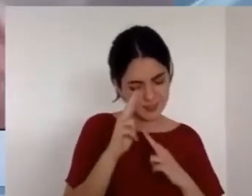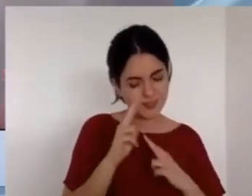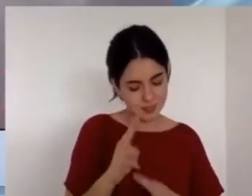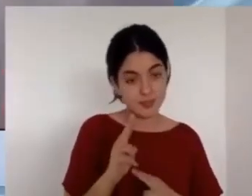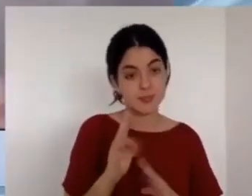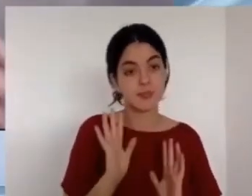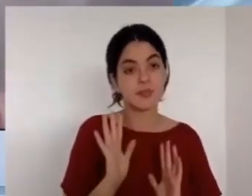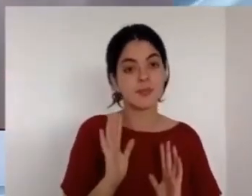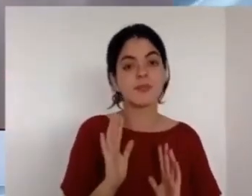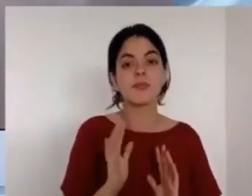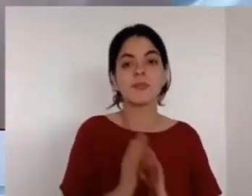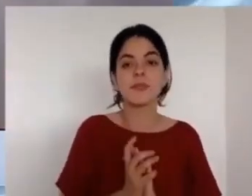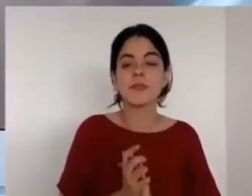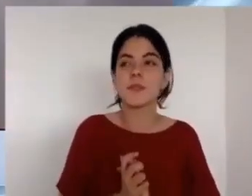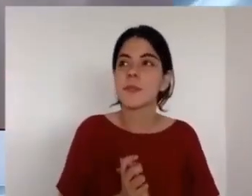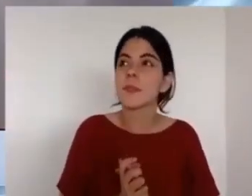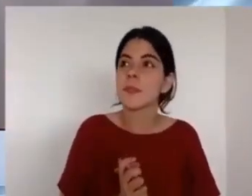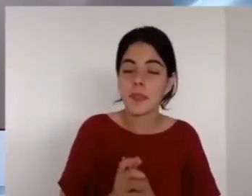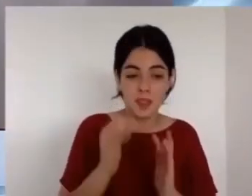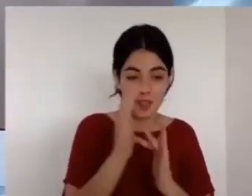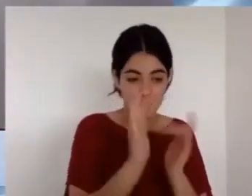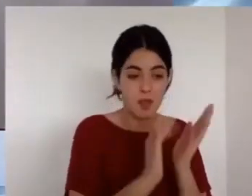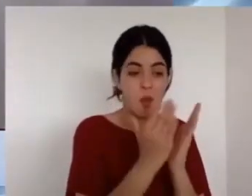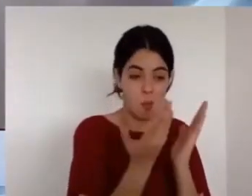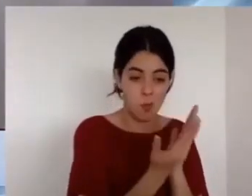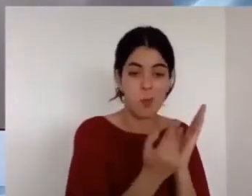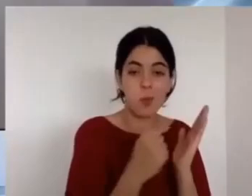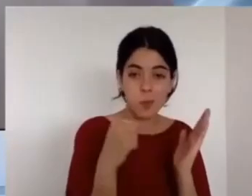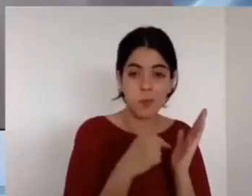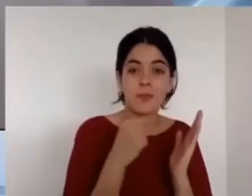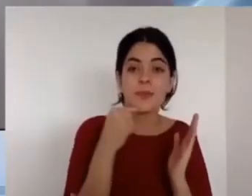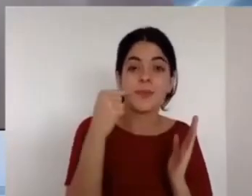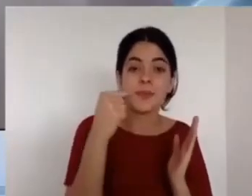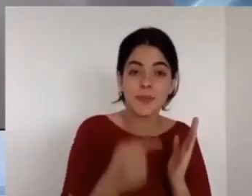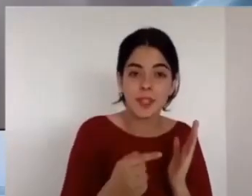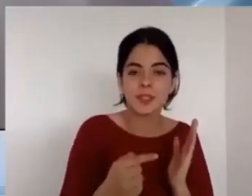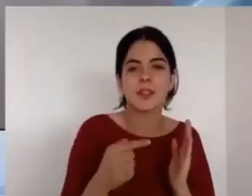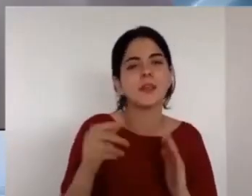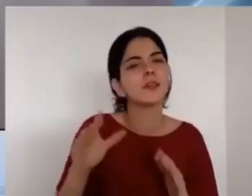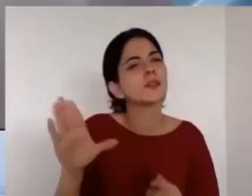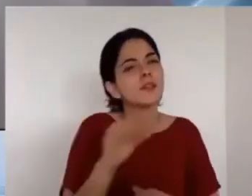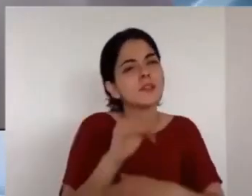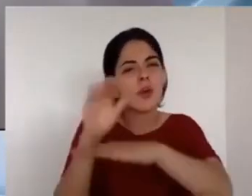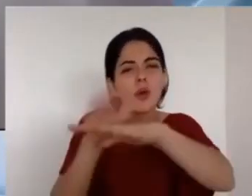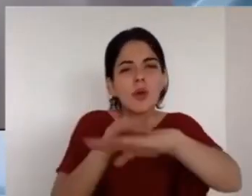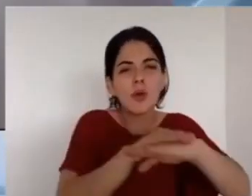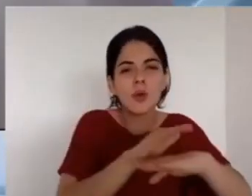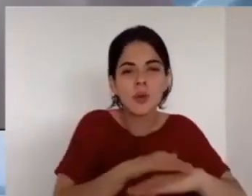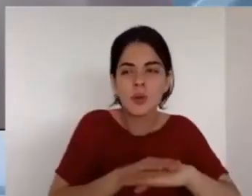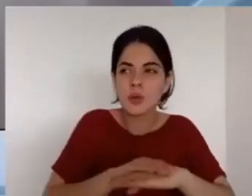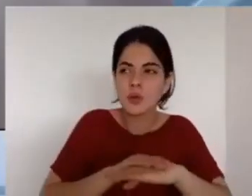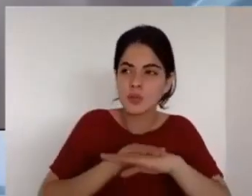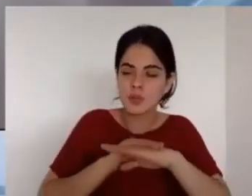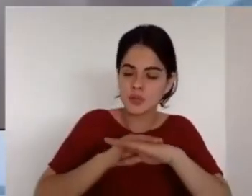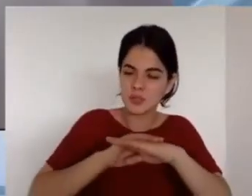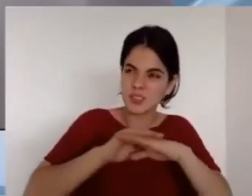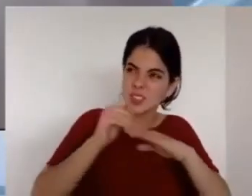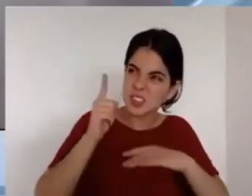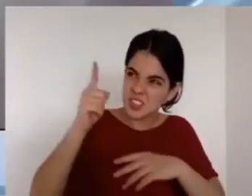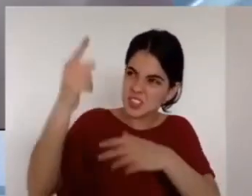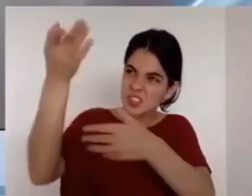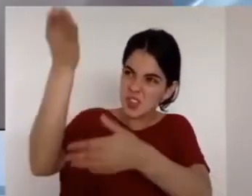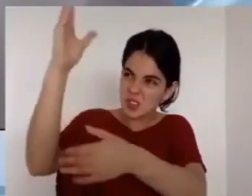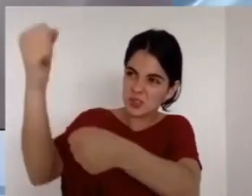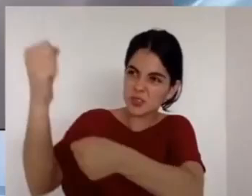exalte cuando fuere tiempo. ¿Y cómo es que nos humillamos bajo la poderosa mano de